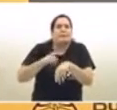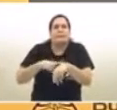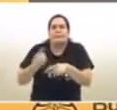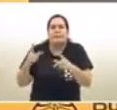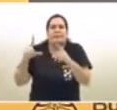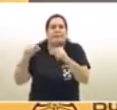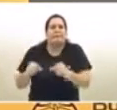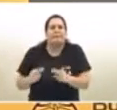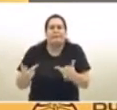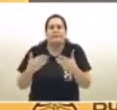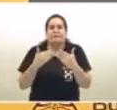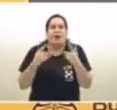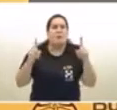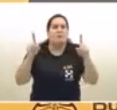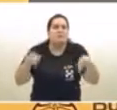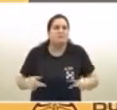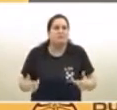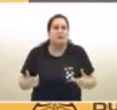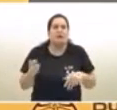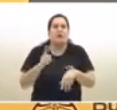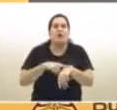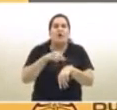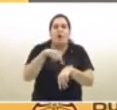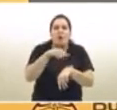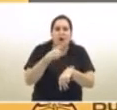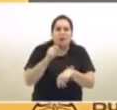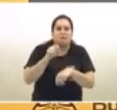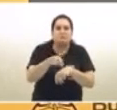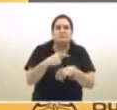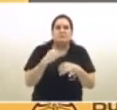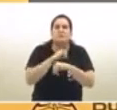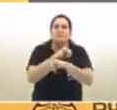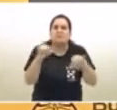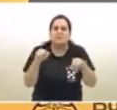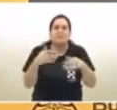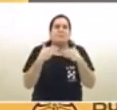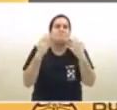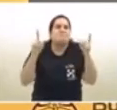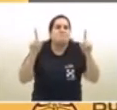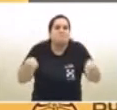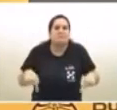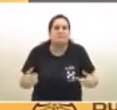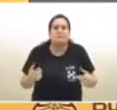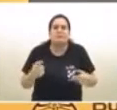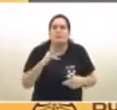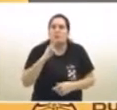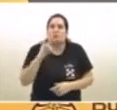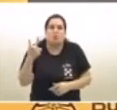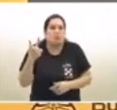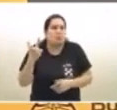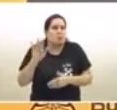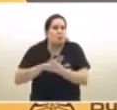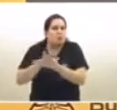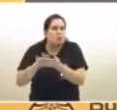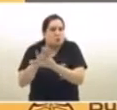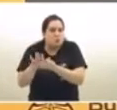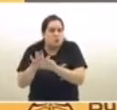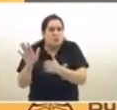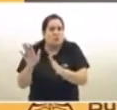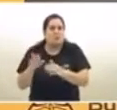horario en el cual él comunica o no. Es una decisión que tiene que comunicar el gobierno nacional.